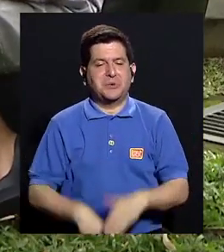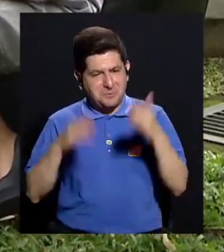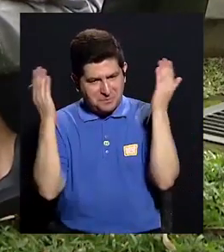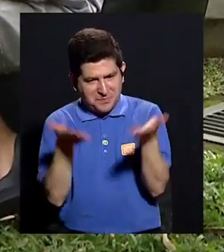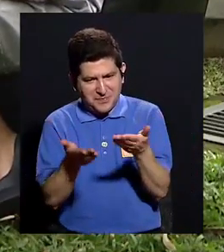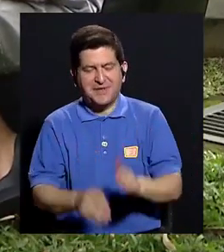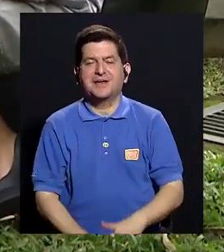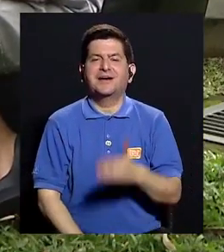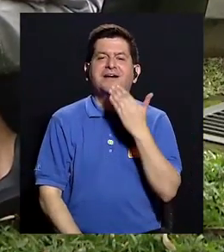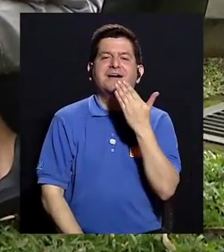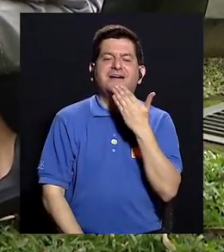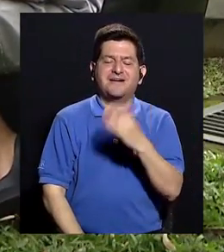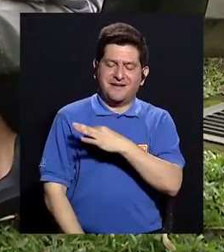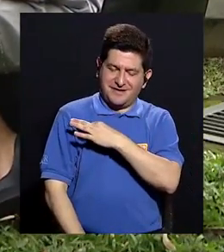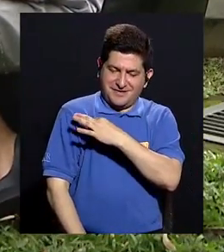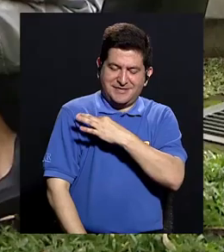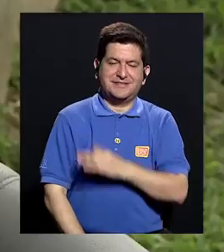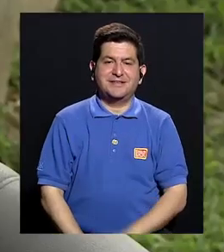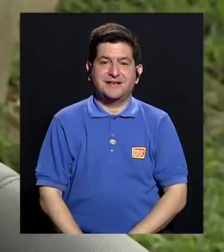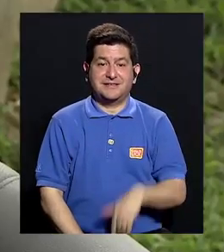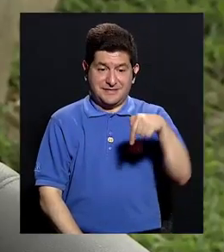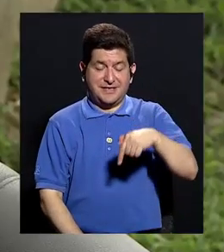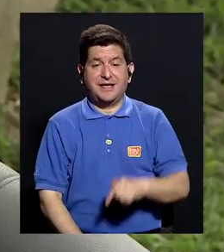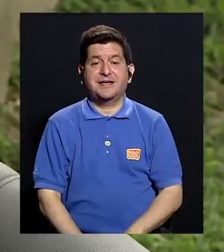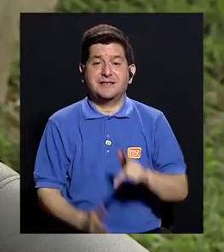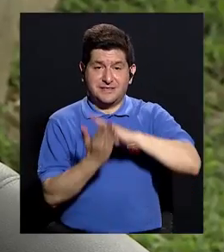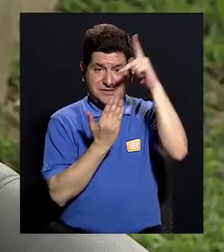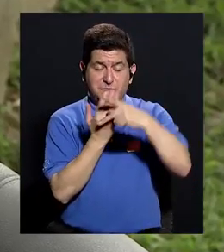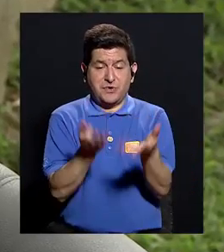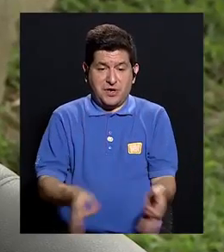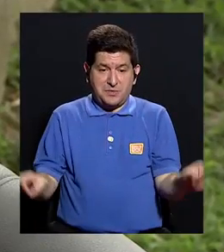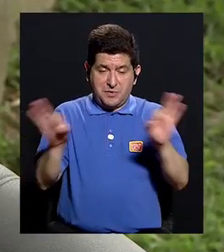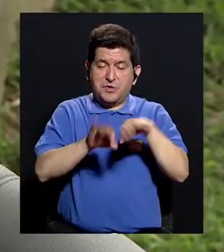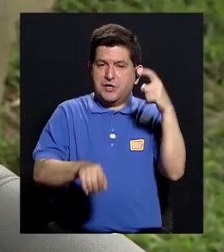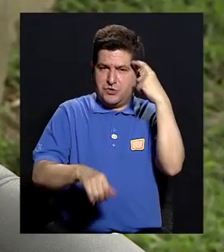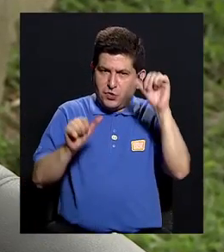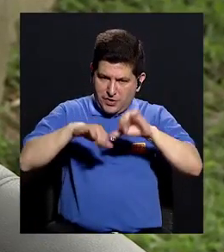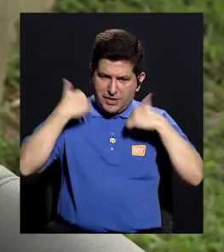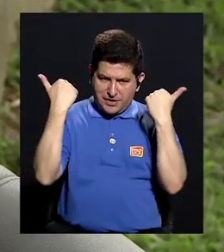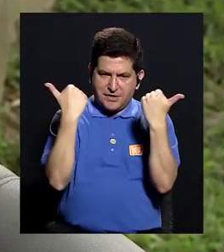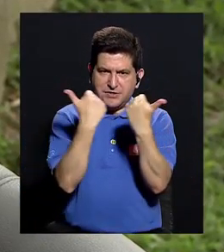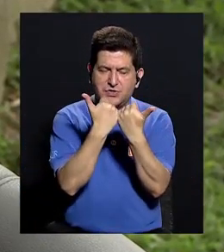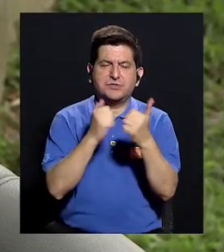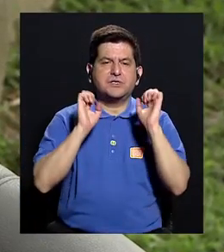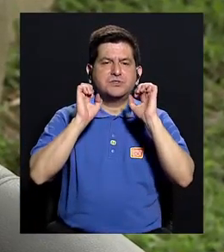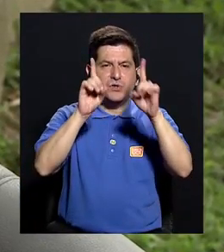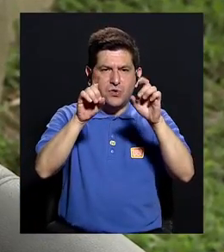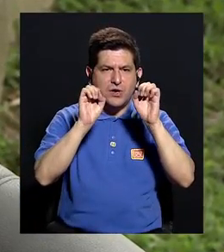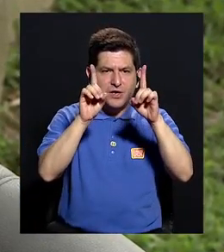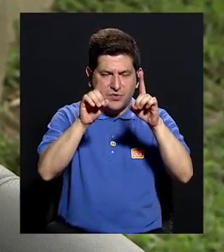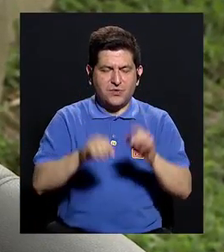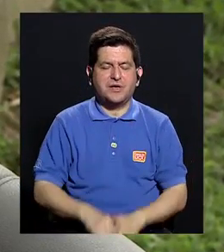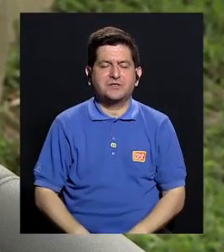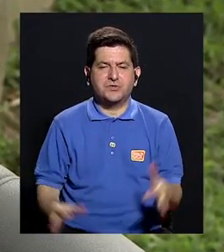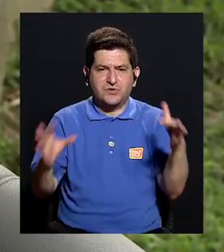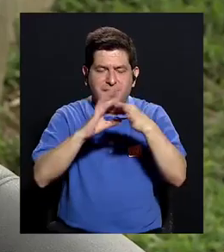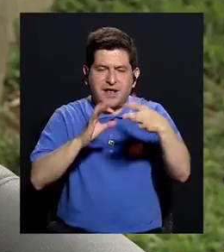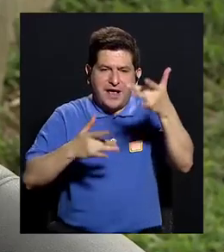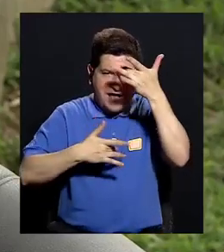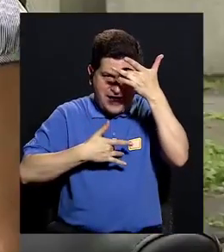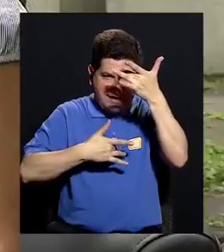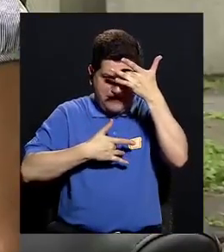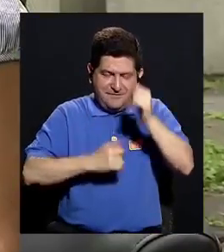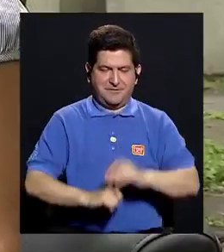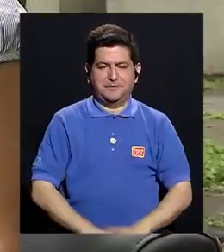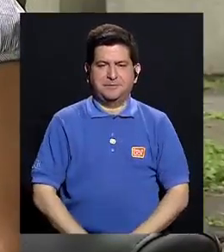Lorena y bienvenida. Muchas gracias por invitarme. Este espacio, pues, es muy valioso para la asociación para poder educar un poquito más sobre enfermedad celíaca.